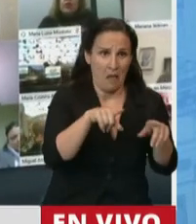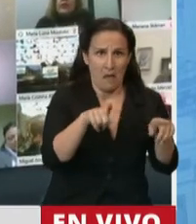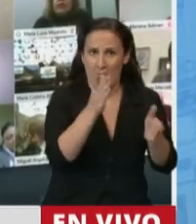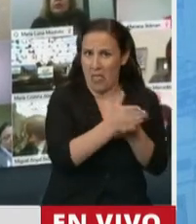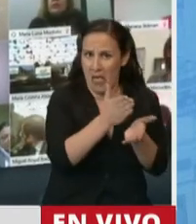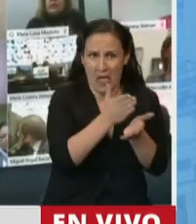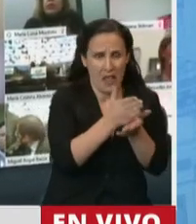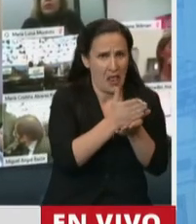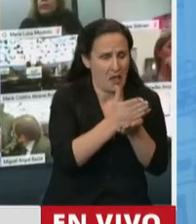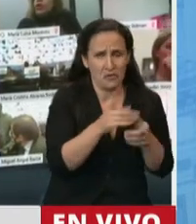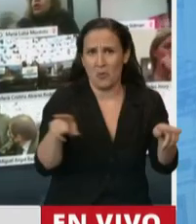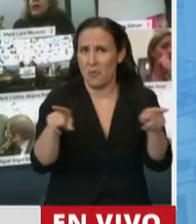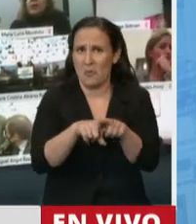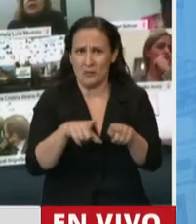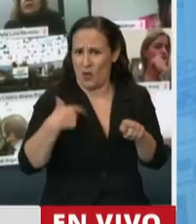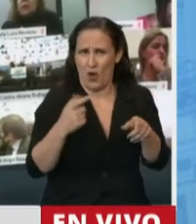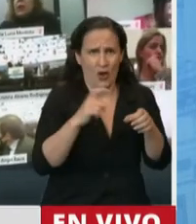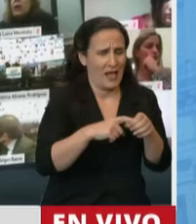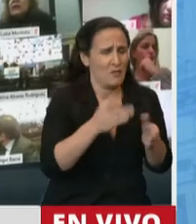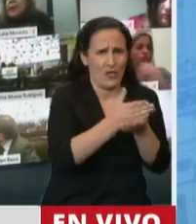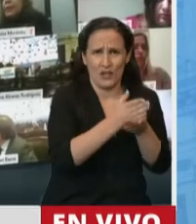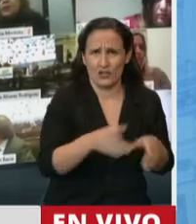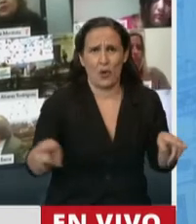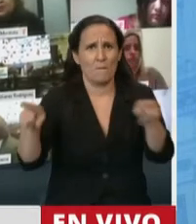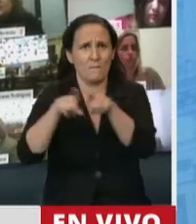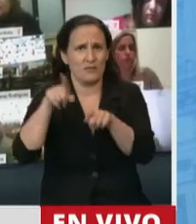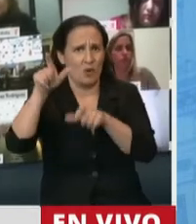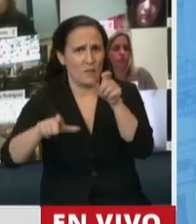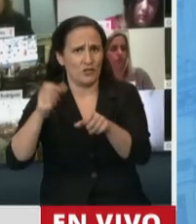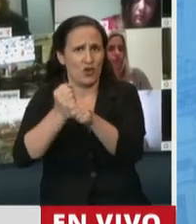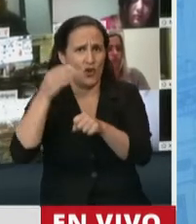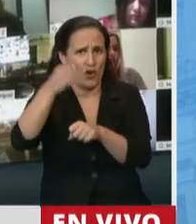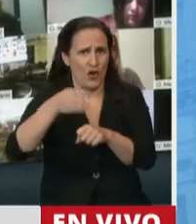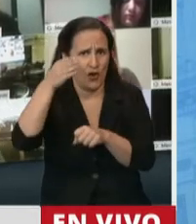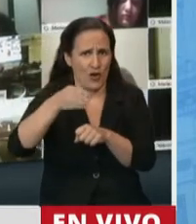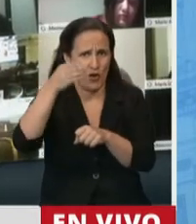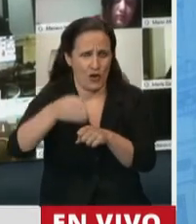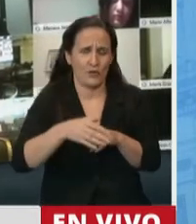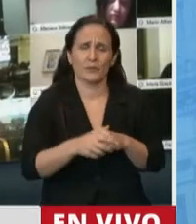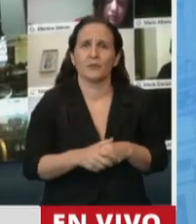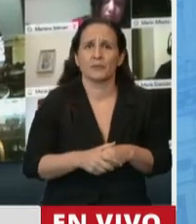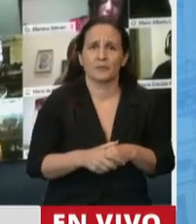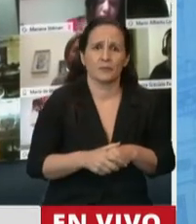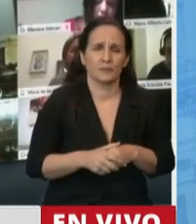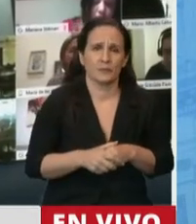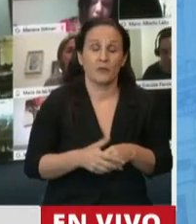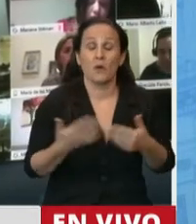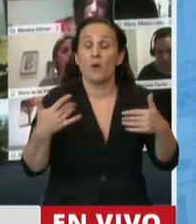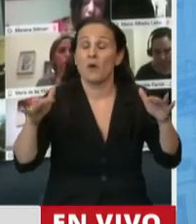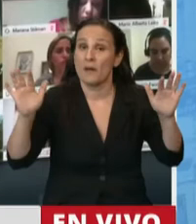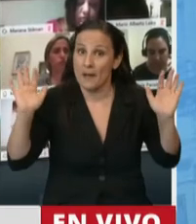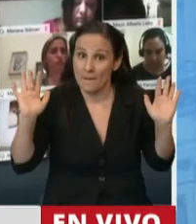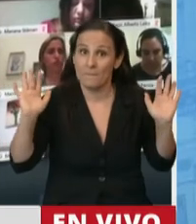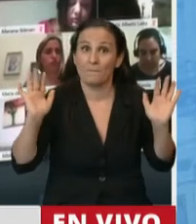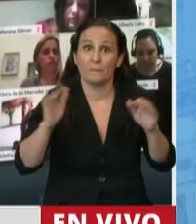y tienen idénticos derechos gremiales con respecto a sus compañeros que ejercen la modalidad de prestación presencial. Tal vez por eso